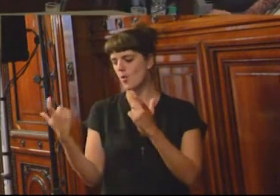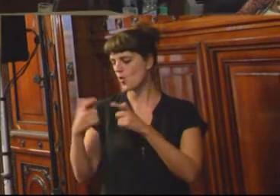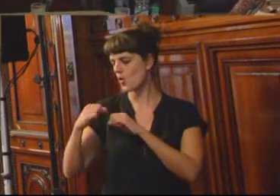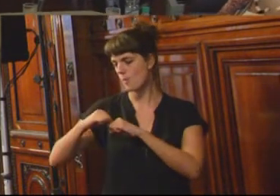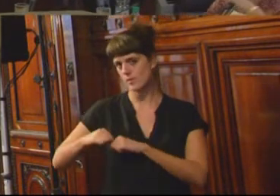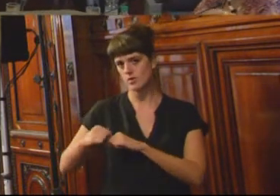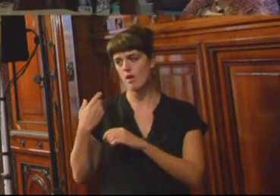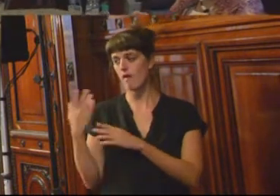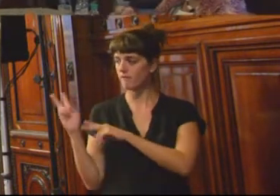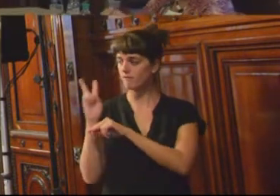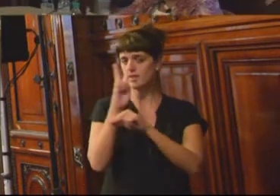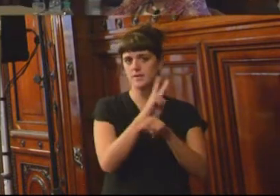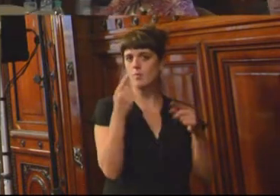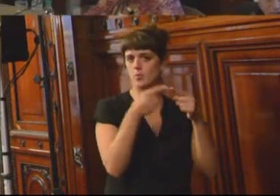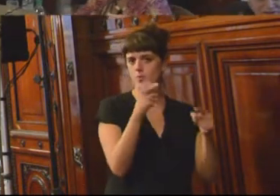Punta de Rieles.